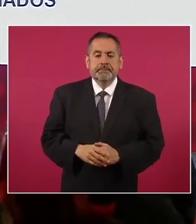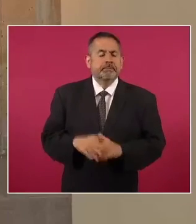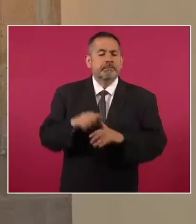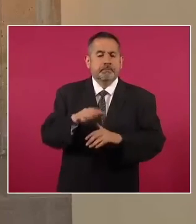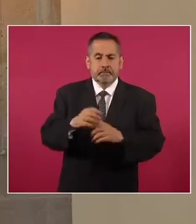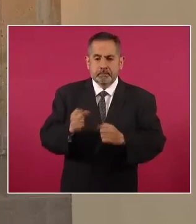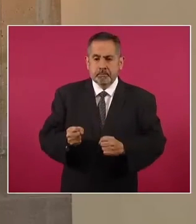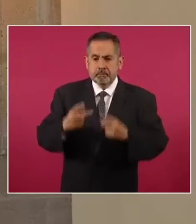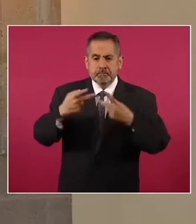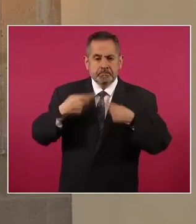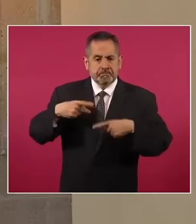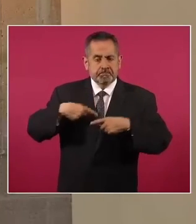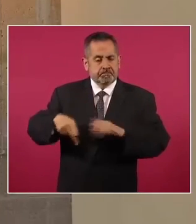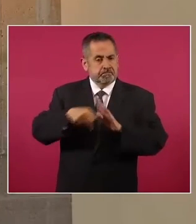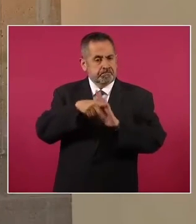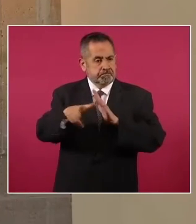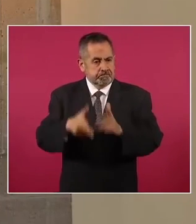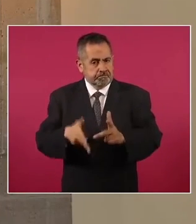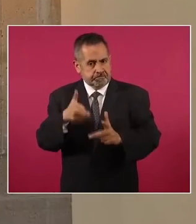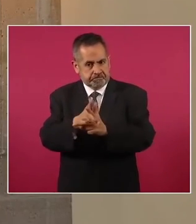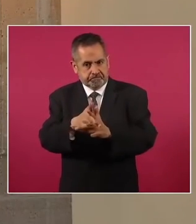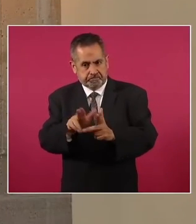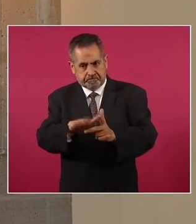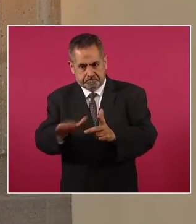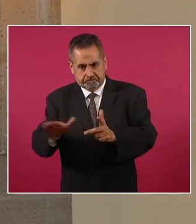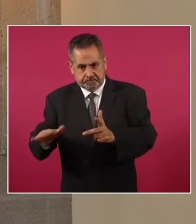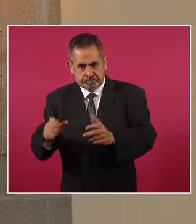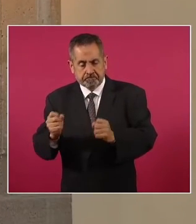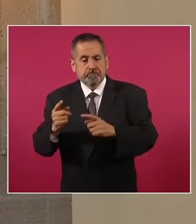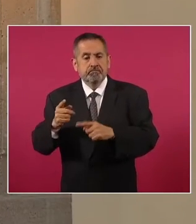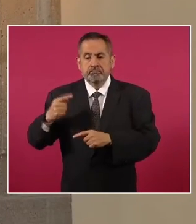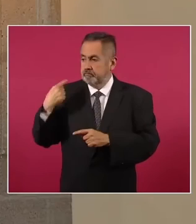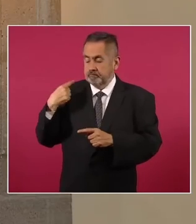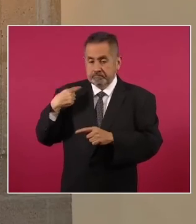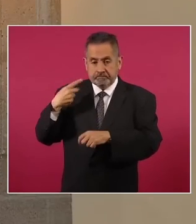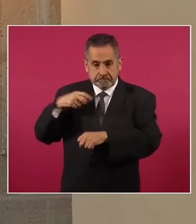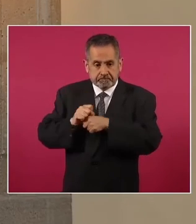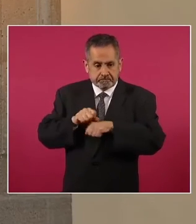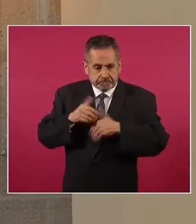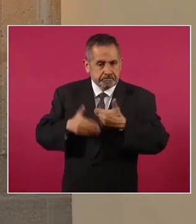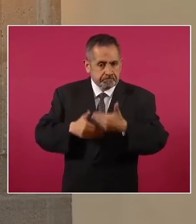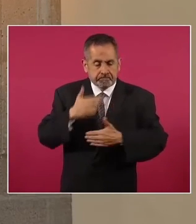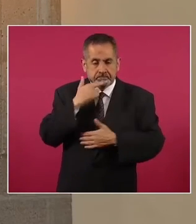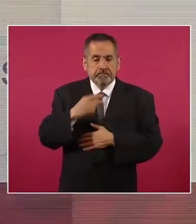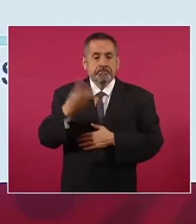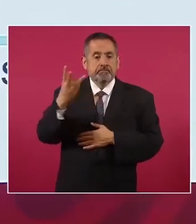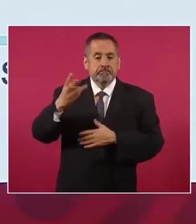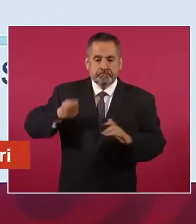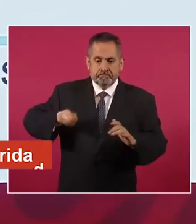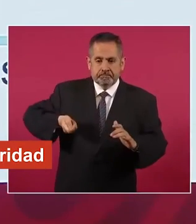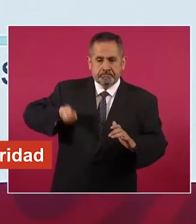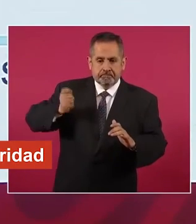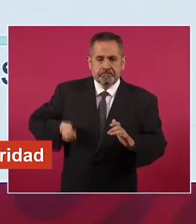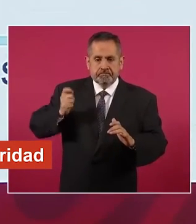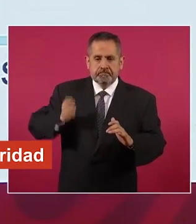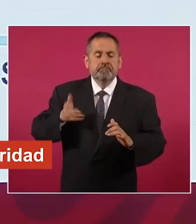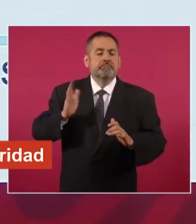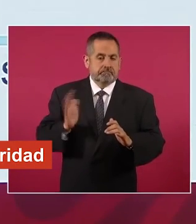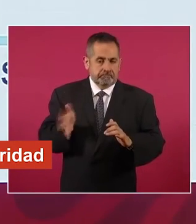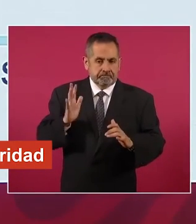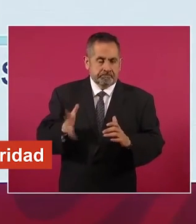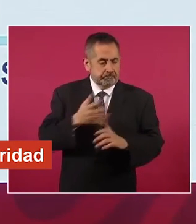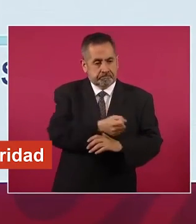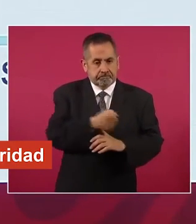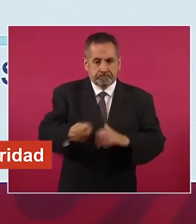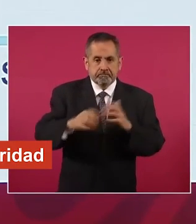a los casos de periodistas, pues ha habido avances en las últimas semanas, tres sentencias, como aquí se informó, en el